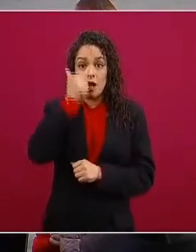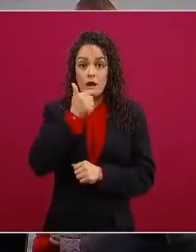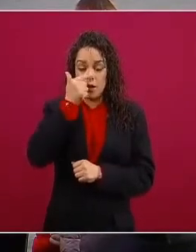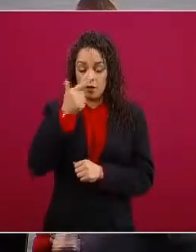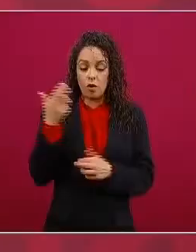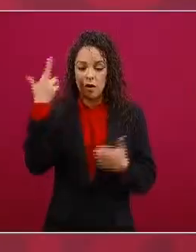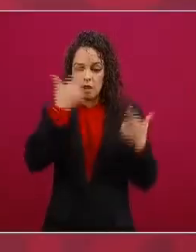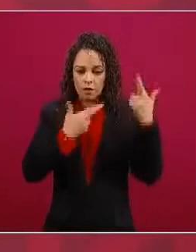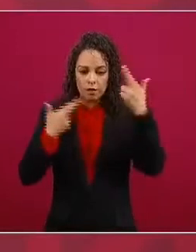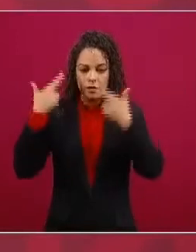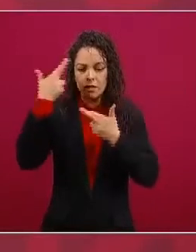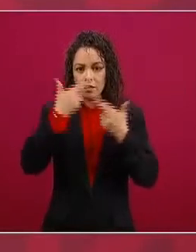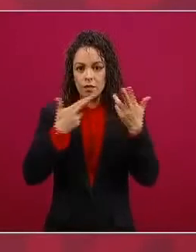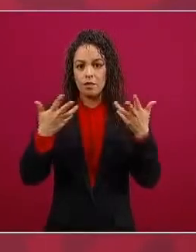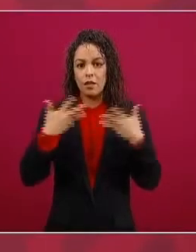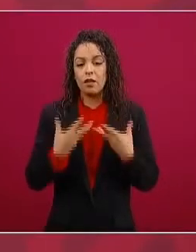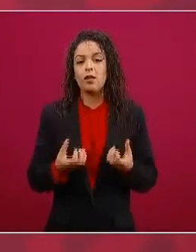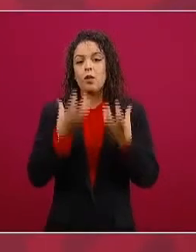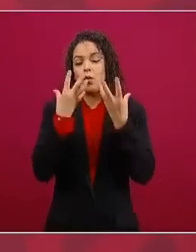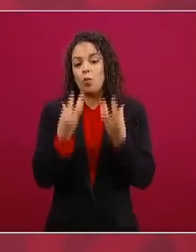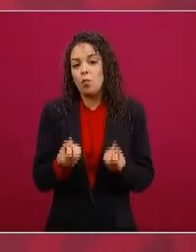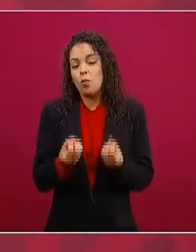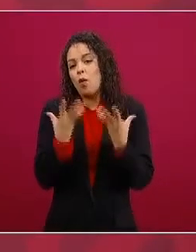de camas ventiladores